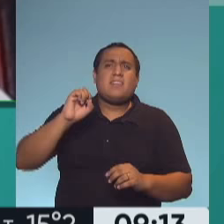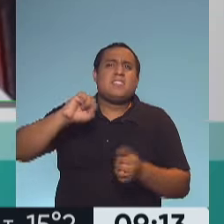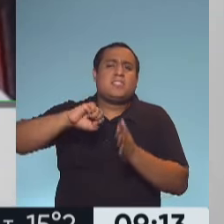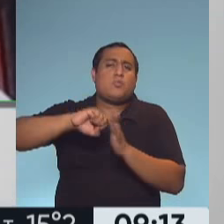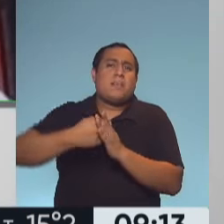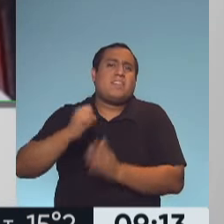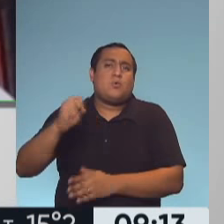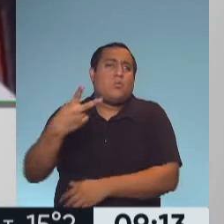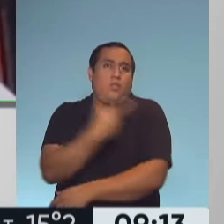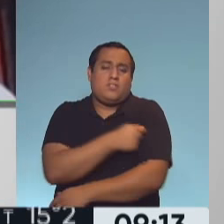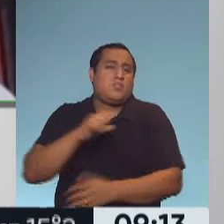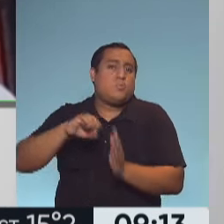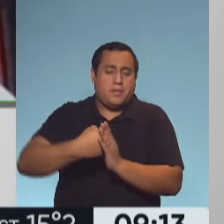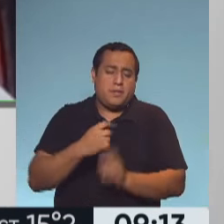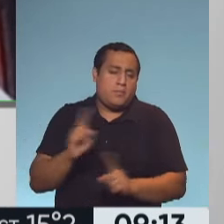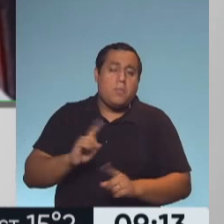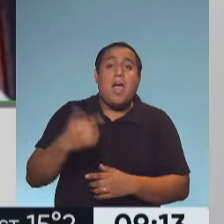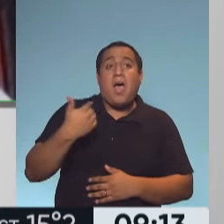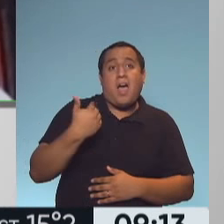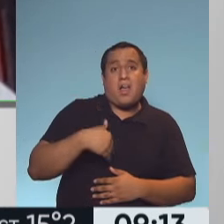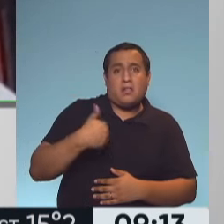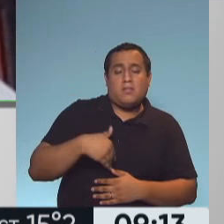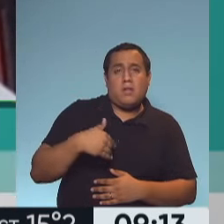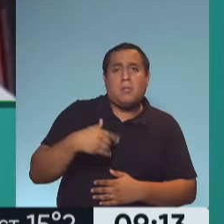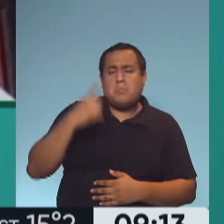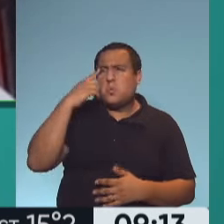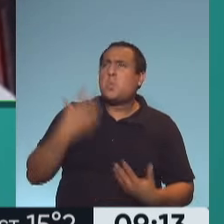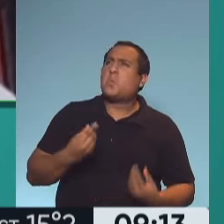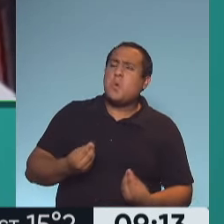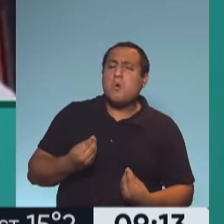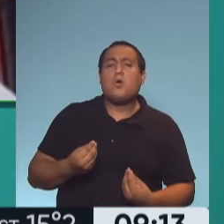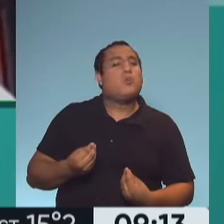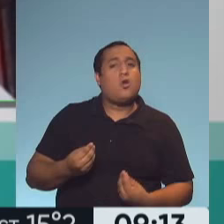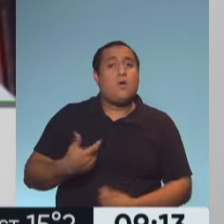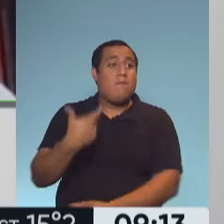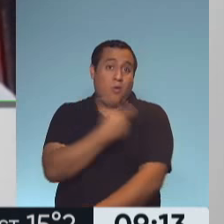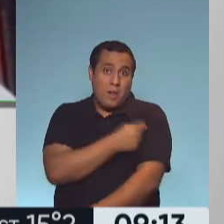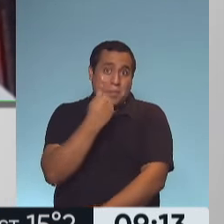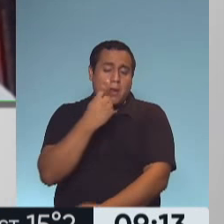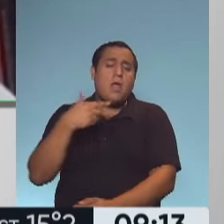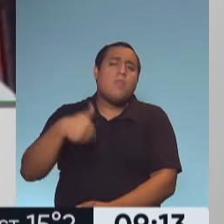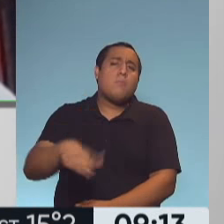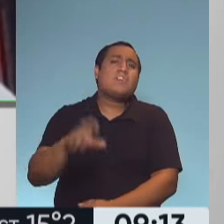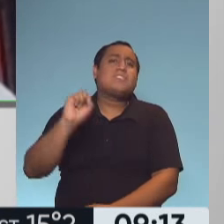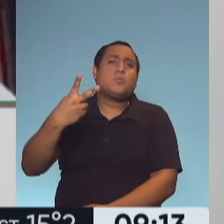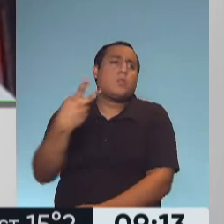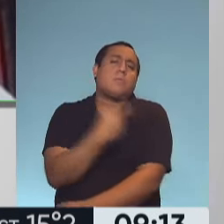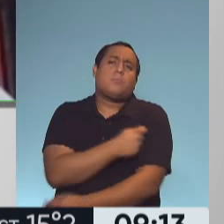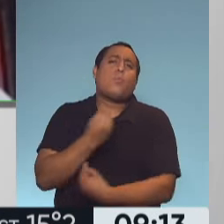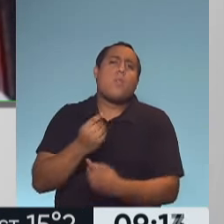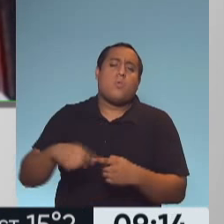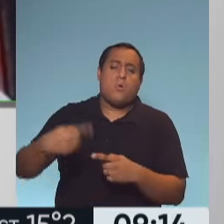Argentina, no hay que angustiarse, la segunda dosis se va a dar, se va a dar a los tres meses, salvo que sea personal de salud,